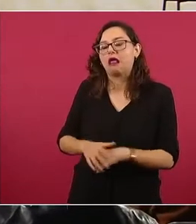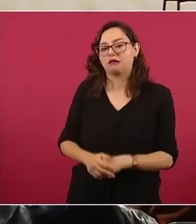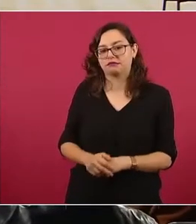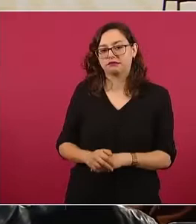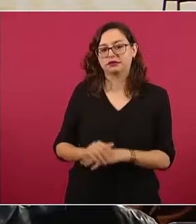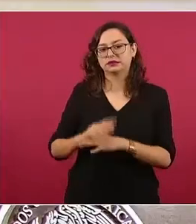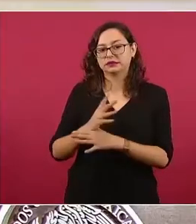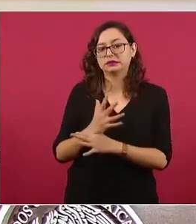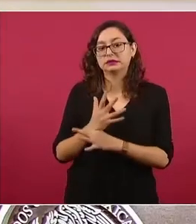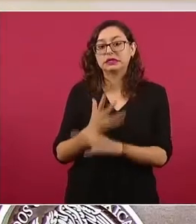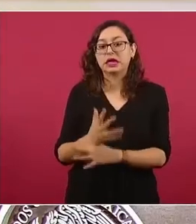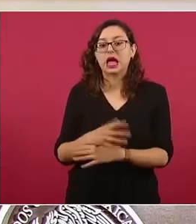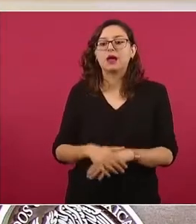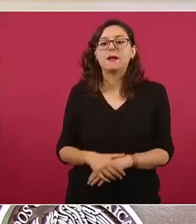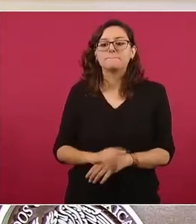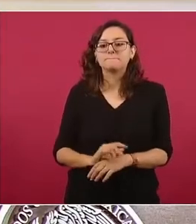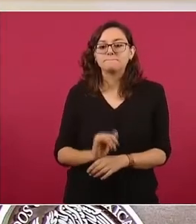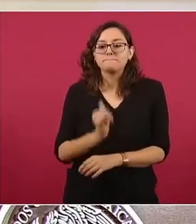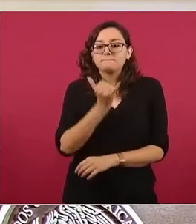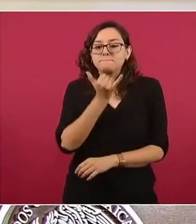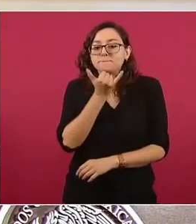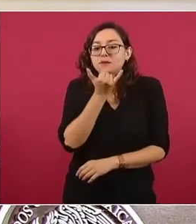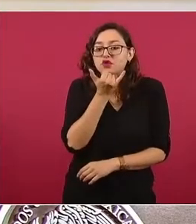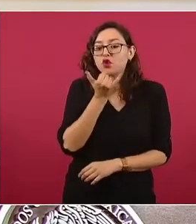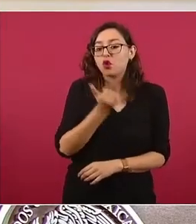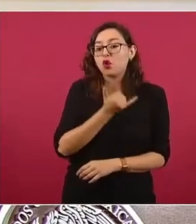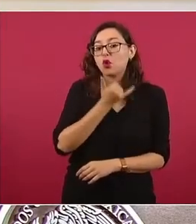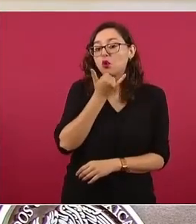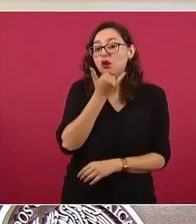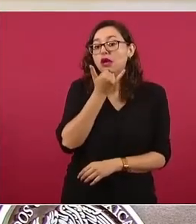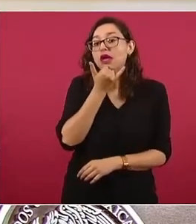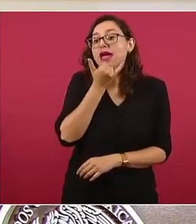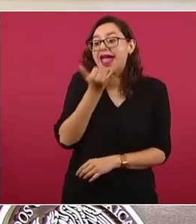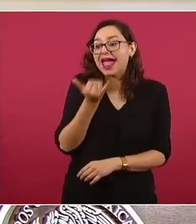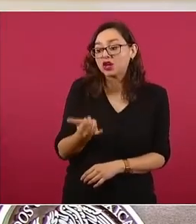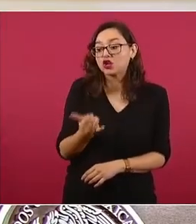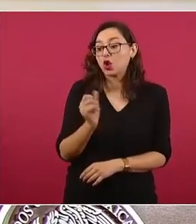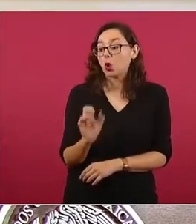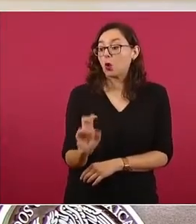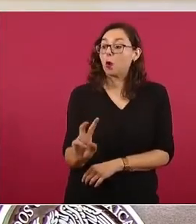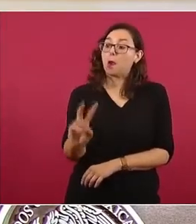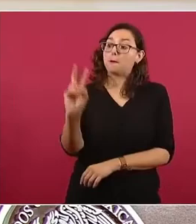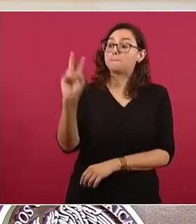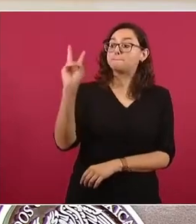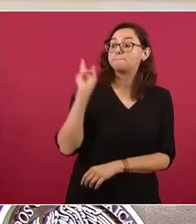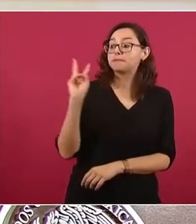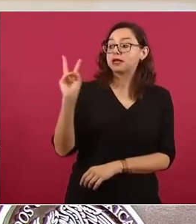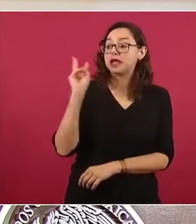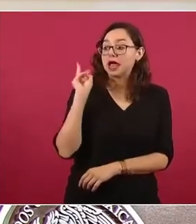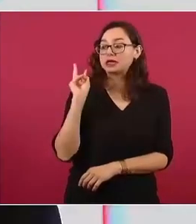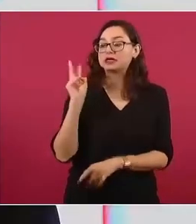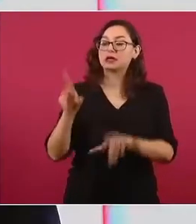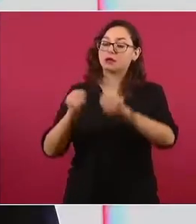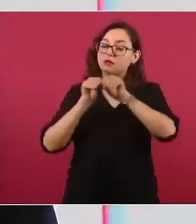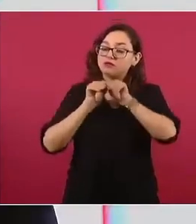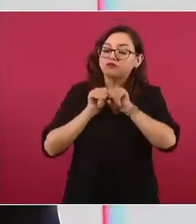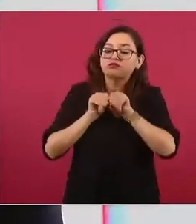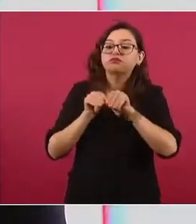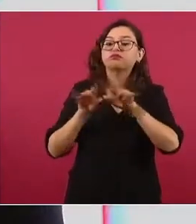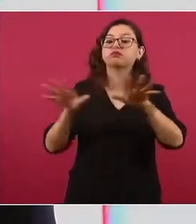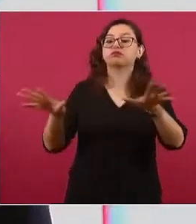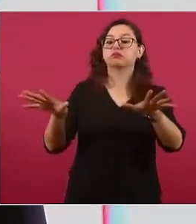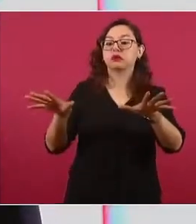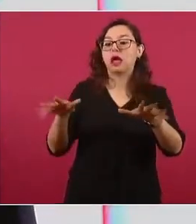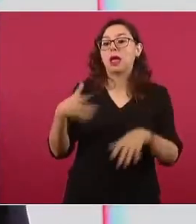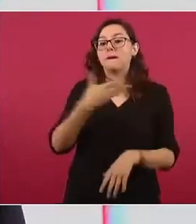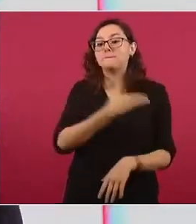Reforma, por un error en la página 6 de la sección nacional del viernes primero de julio, se publicó en un pie de